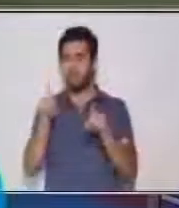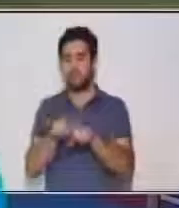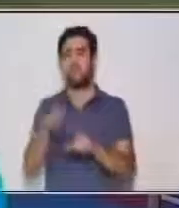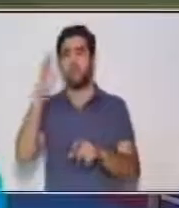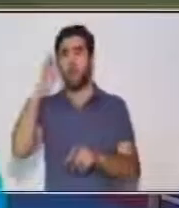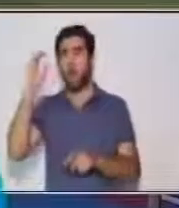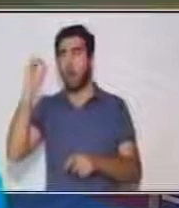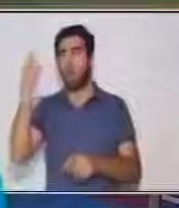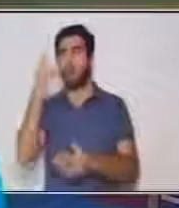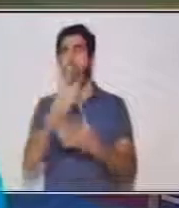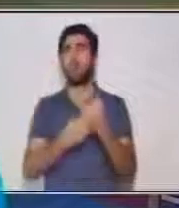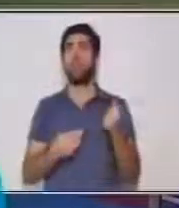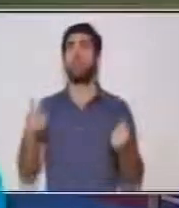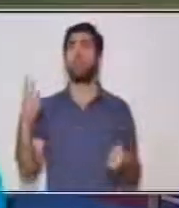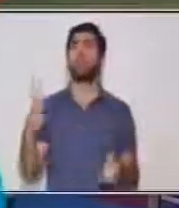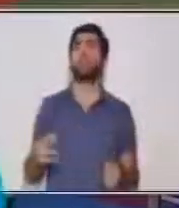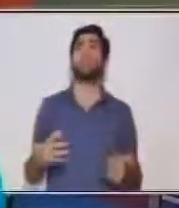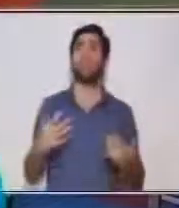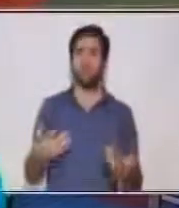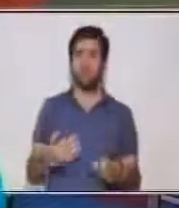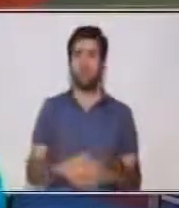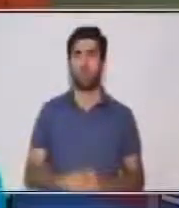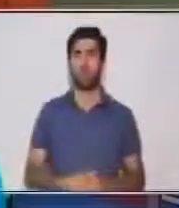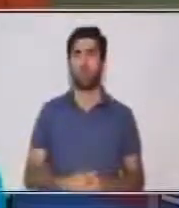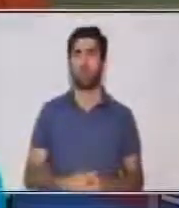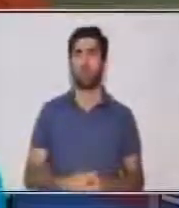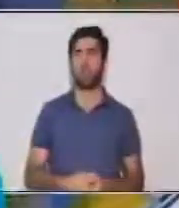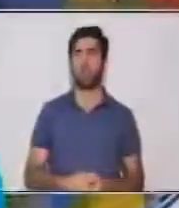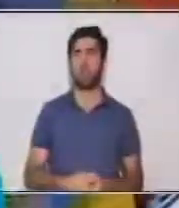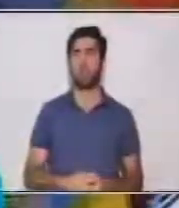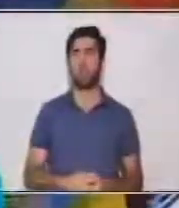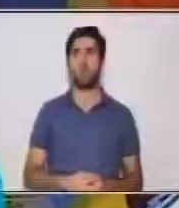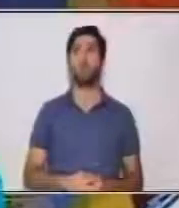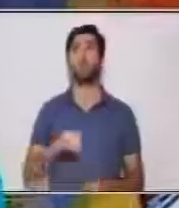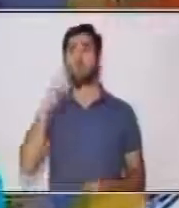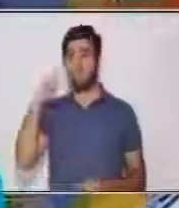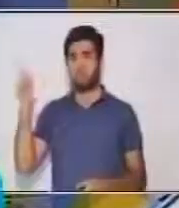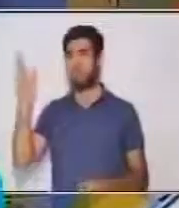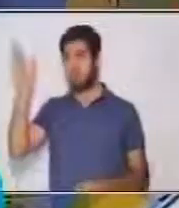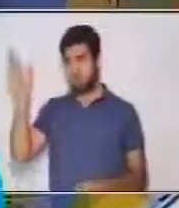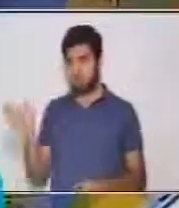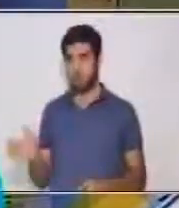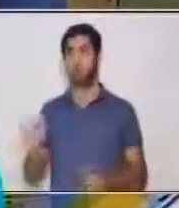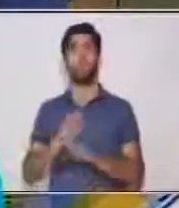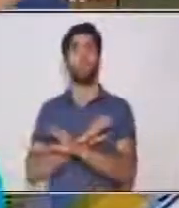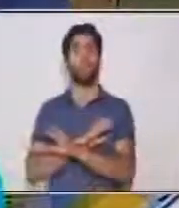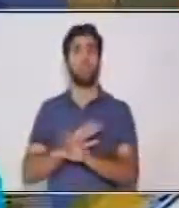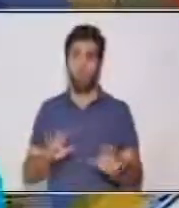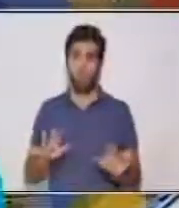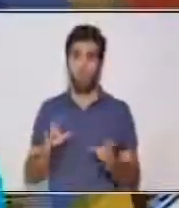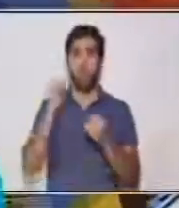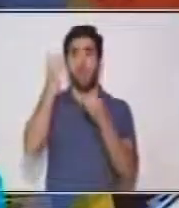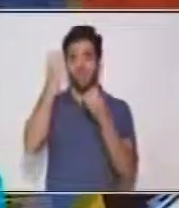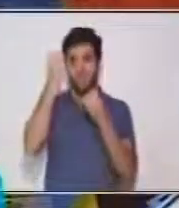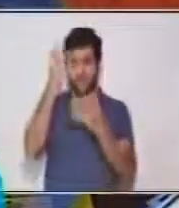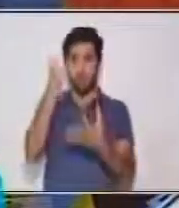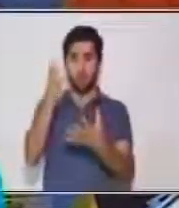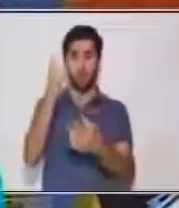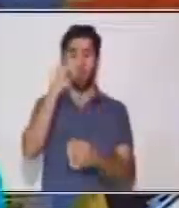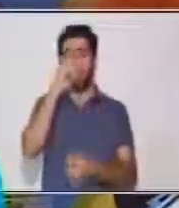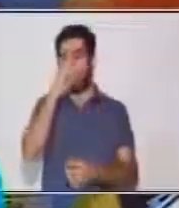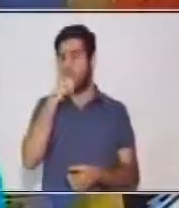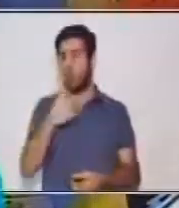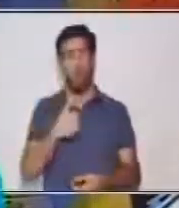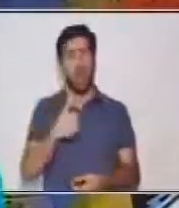¿Tú qué crees? Pues aquí solamente hay información, no hay opinión. Aparte que aquí hubiera dicho,